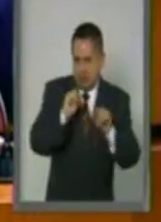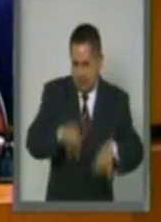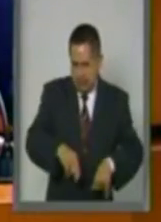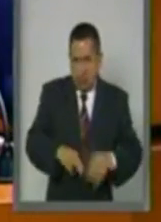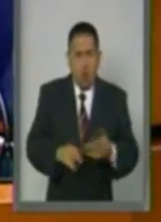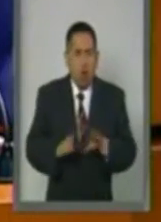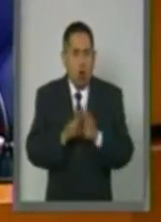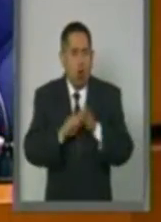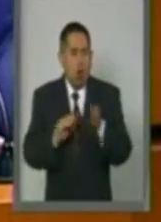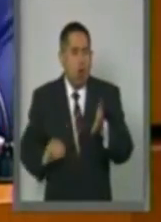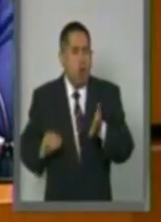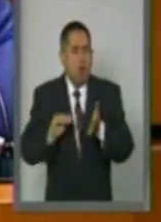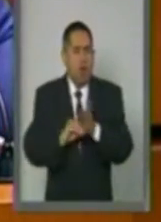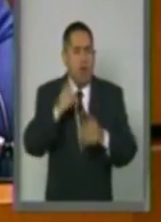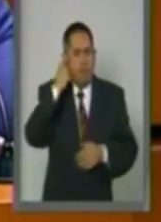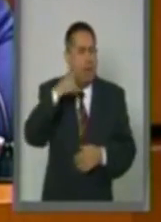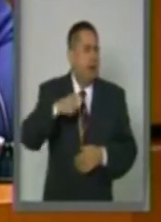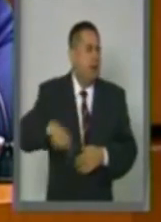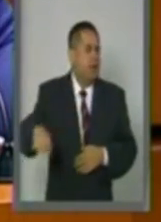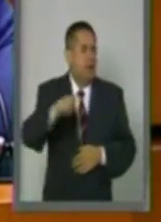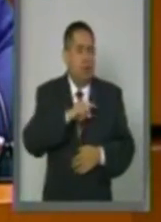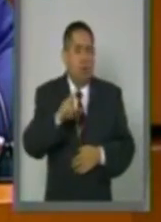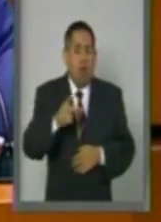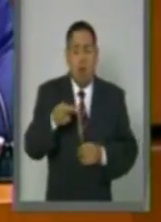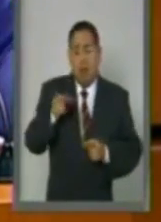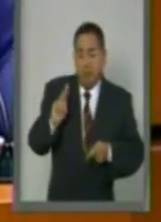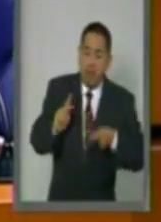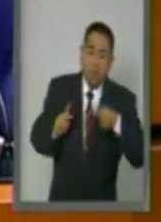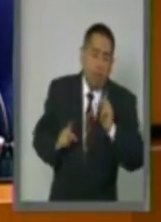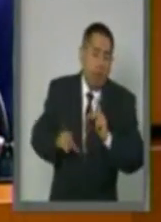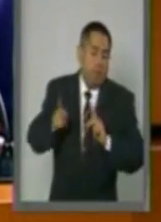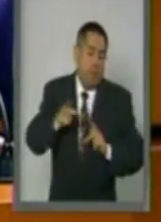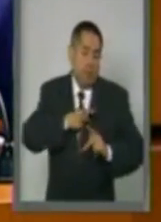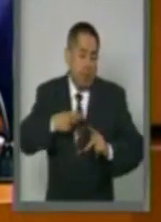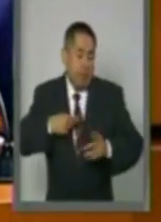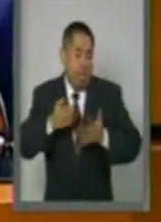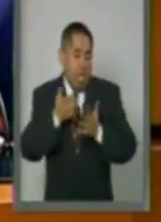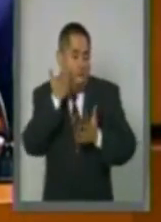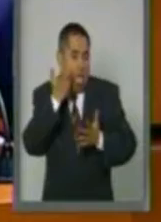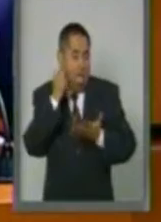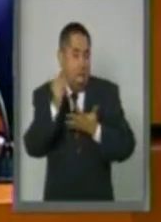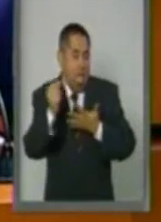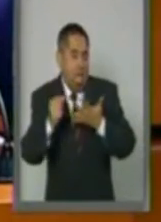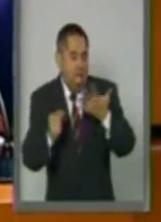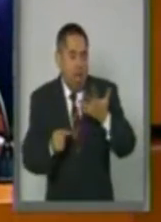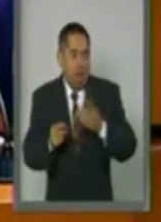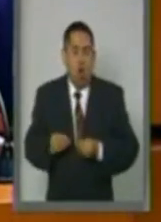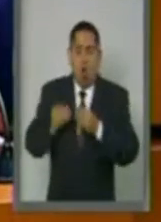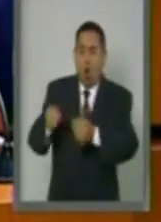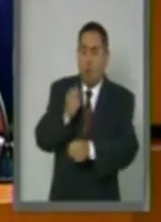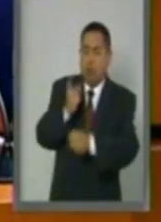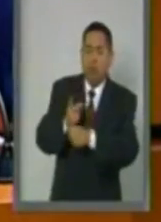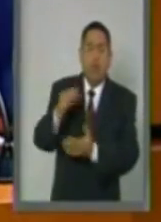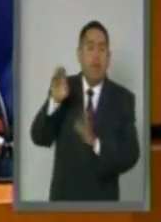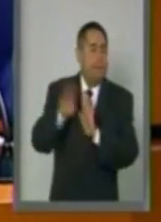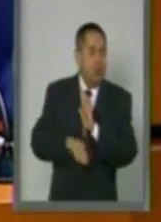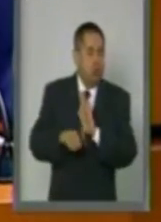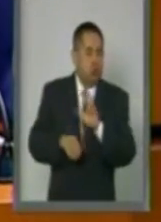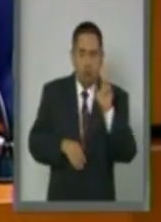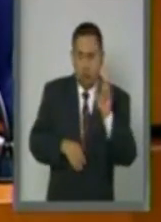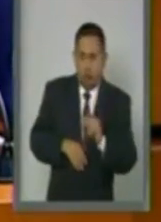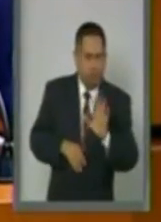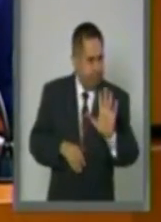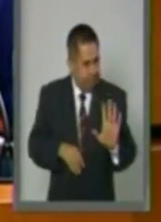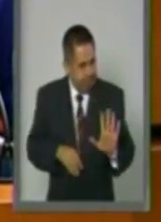con la finalidad de evitar que se condicionen, limitan o restrinjan las oportunidades de empleo,